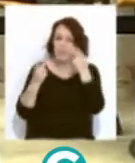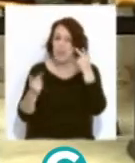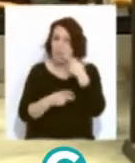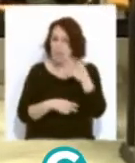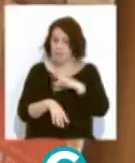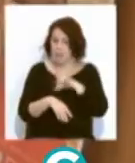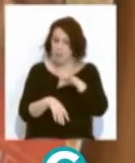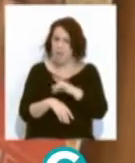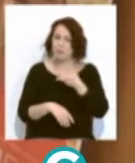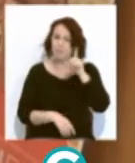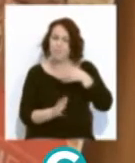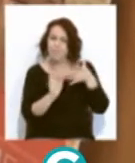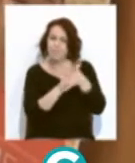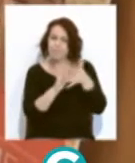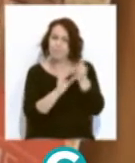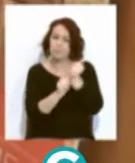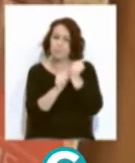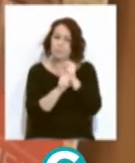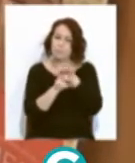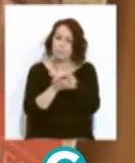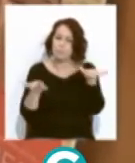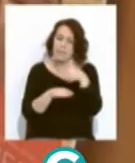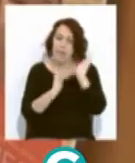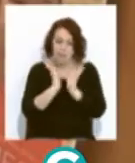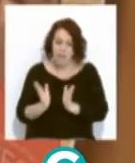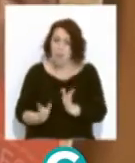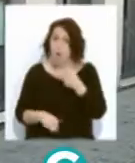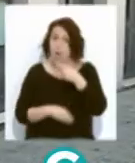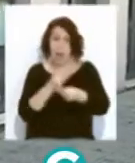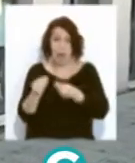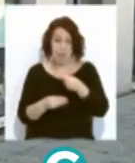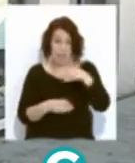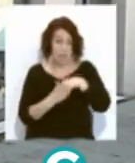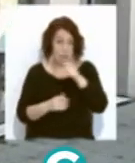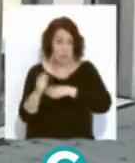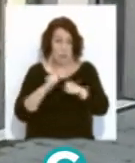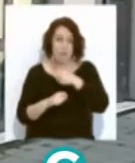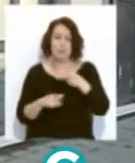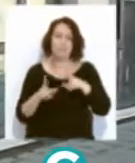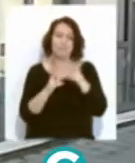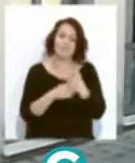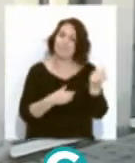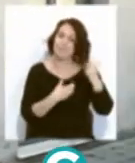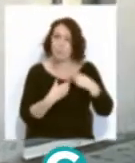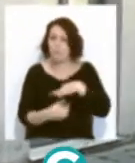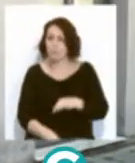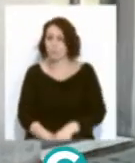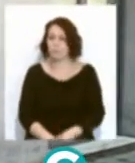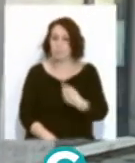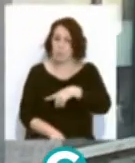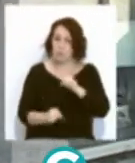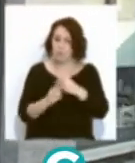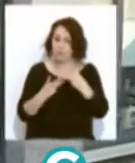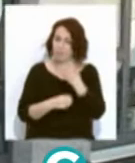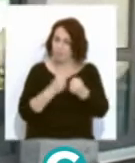a la enfermedad y explicar la labor divulgativa y rehabilitadora que llevan a cabo en la entidad de implicar a la sociedad. Y hemos hecho una carrera